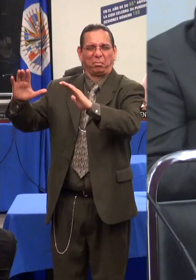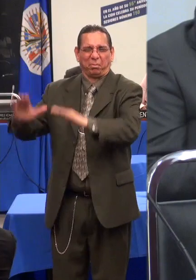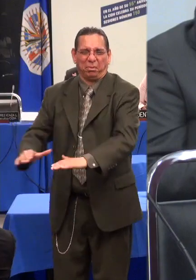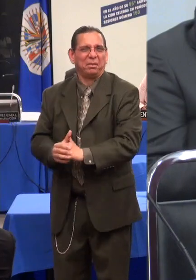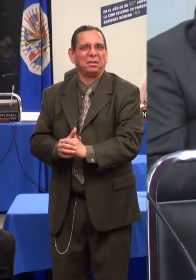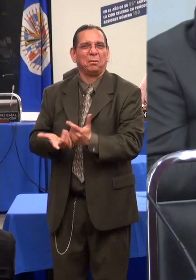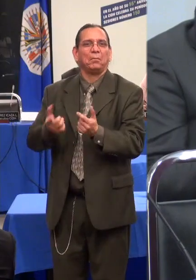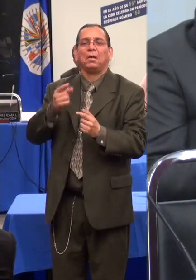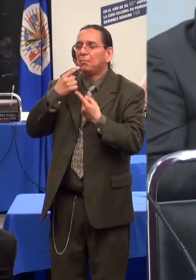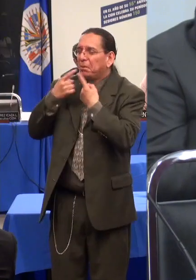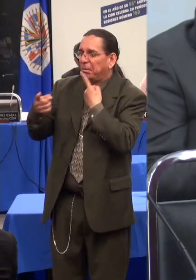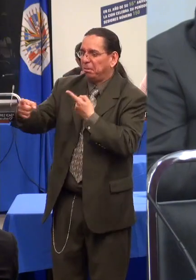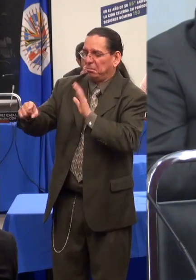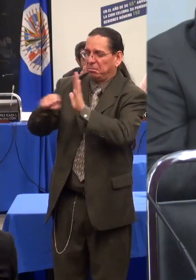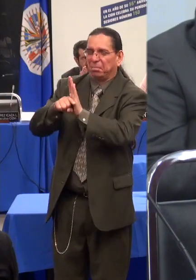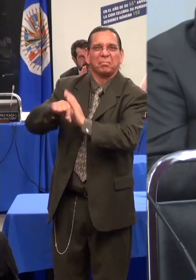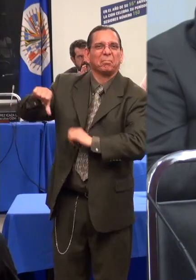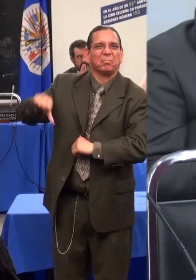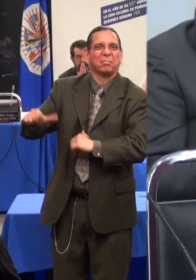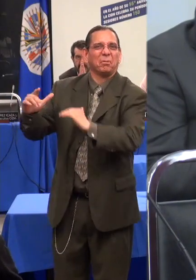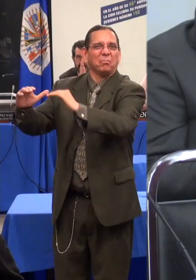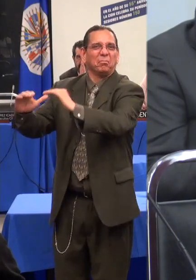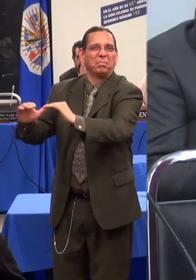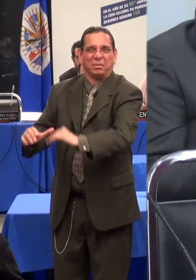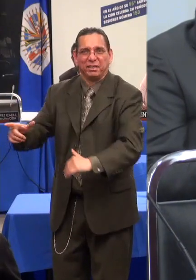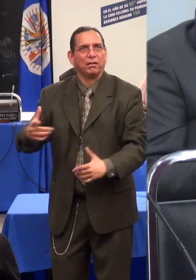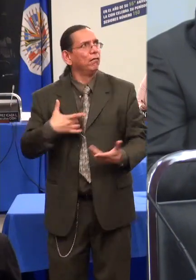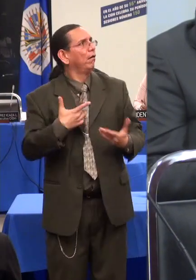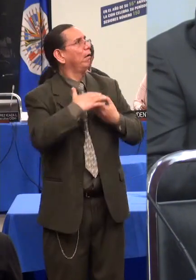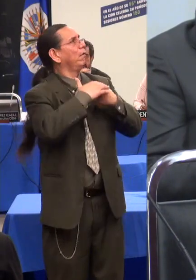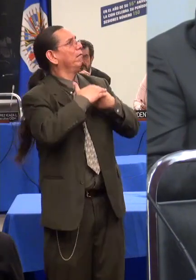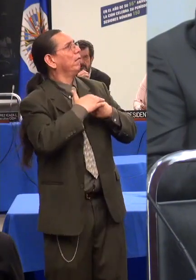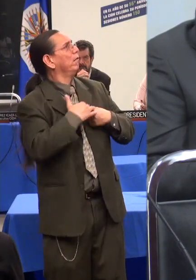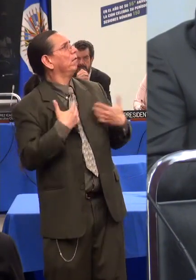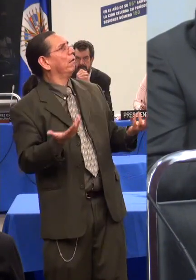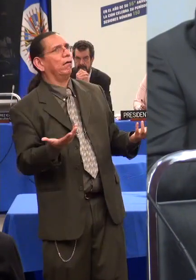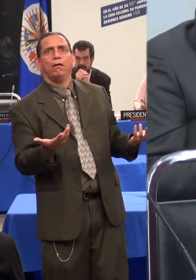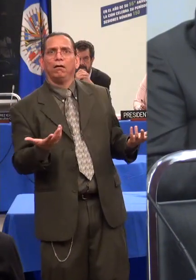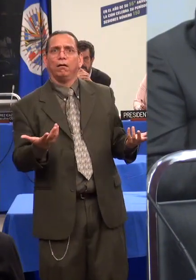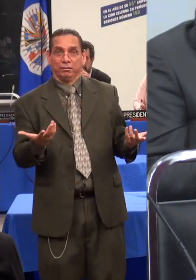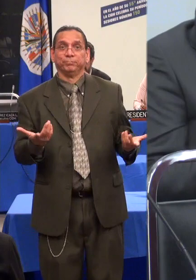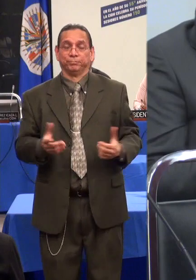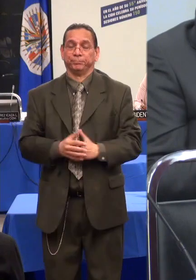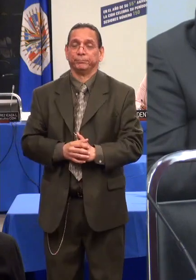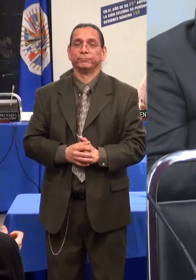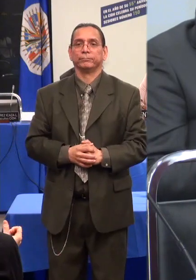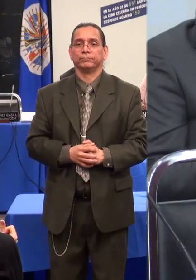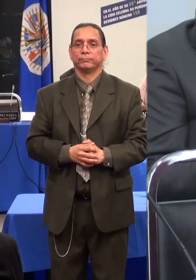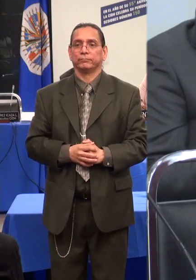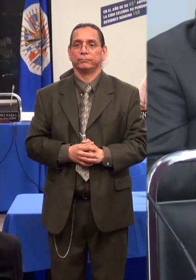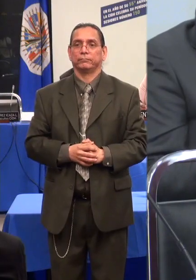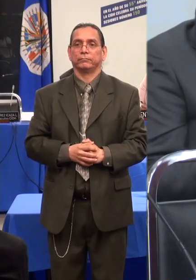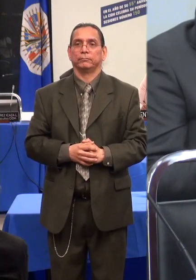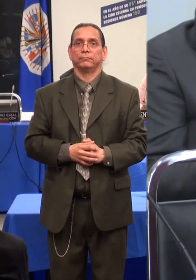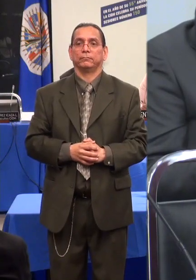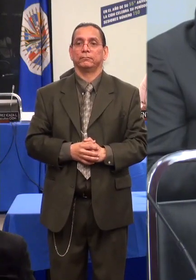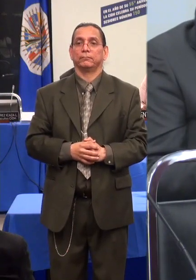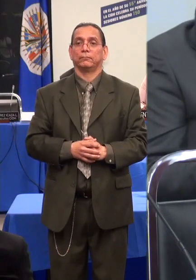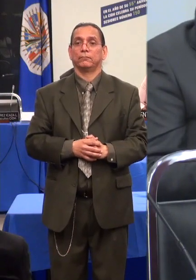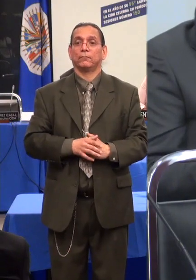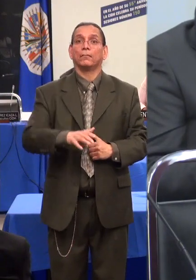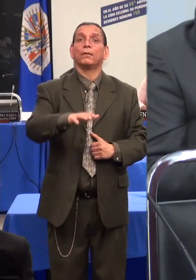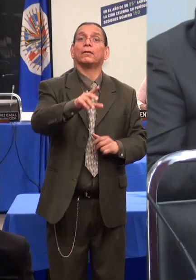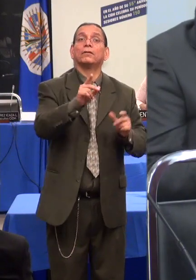las personas con discapacidad. No las vemos como nuestras parejas, nuestras vecinas, nuestras amigas. Como tal, tampoco son seres